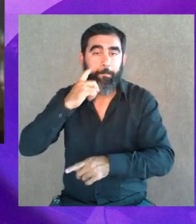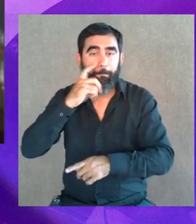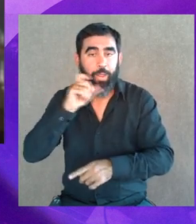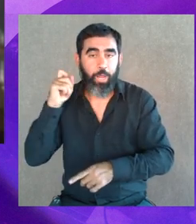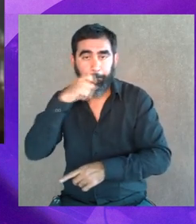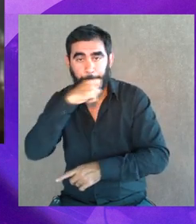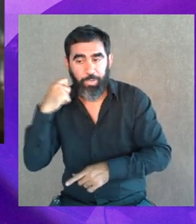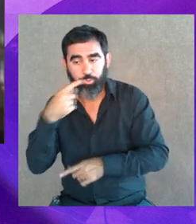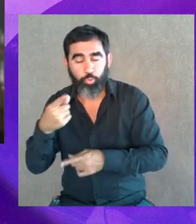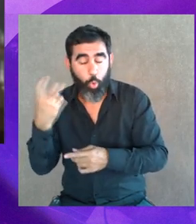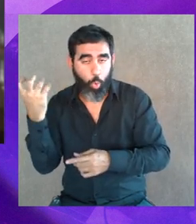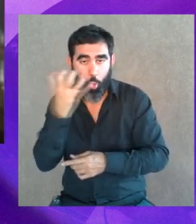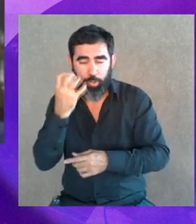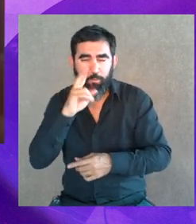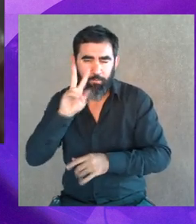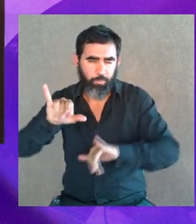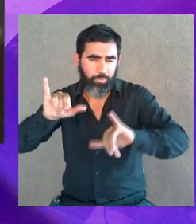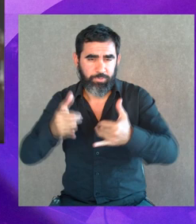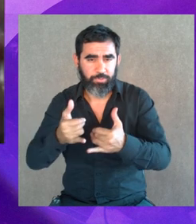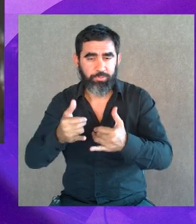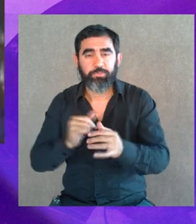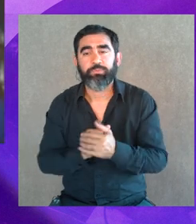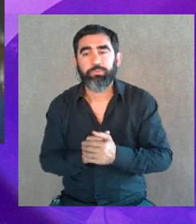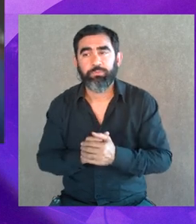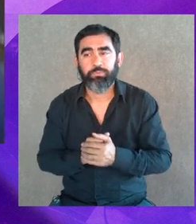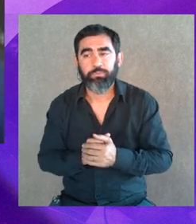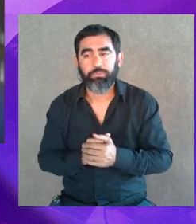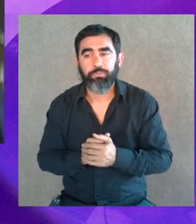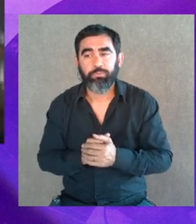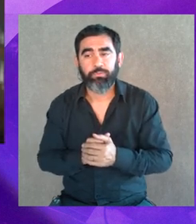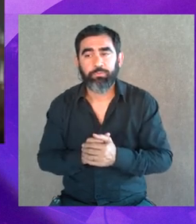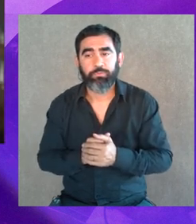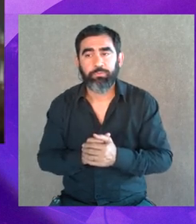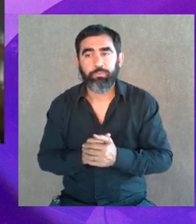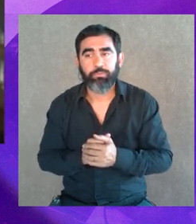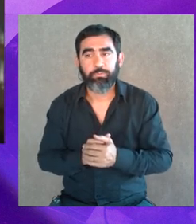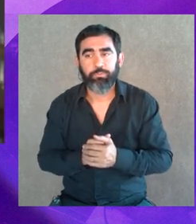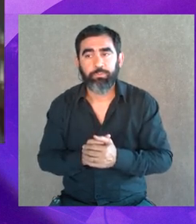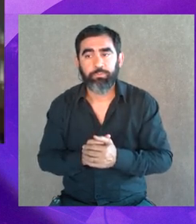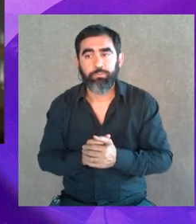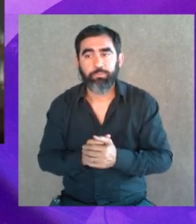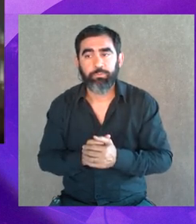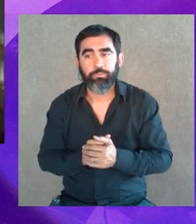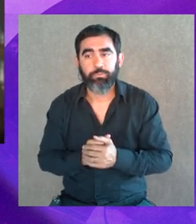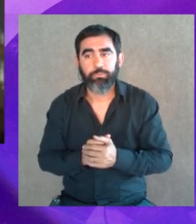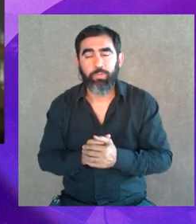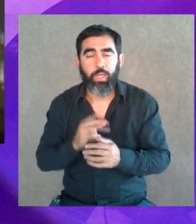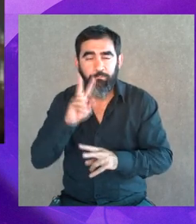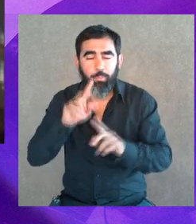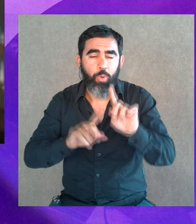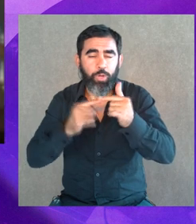el machismo. Es terrible. Algo vimos, ¿verdad? Ojeamos así como cuando uno juega mirando las cartas.